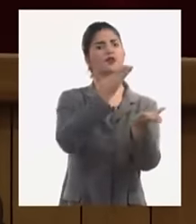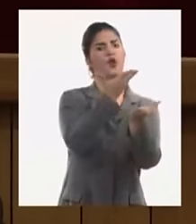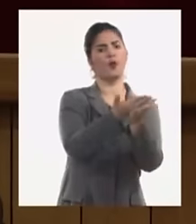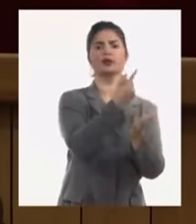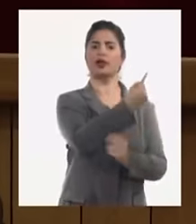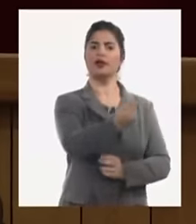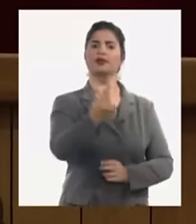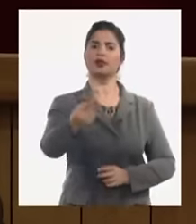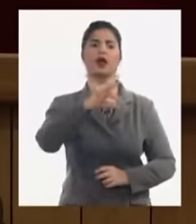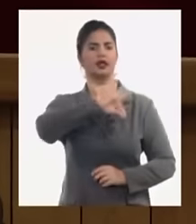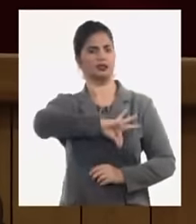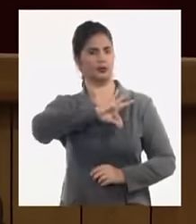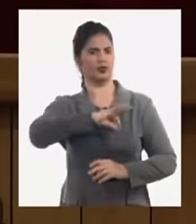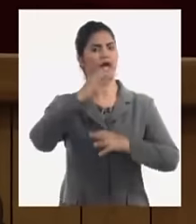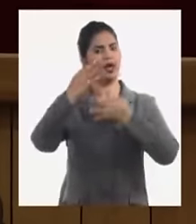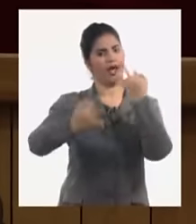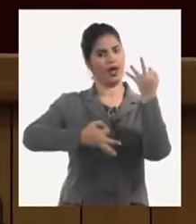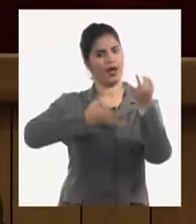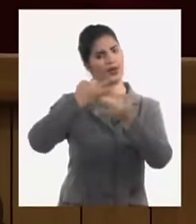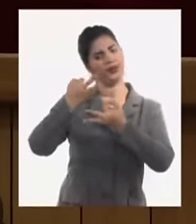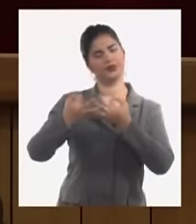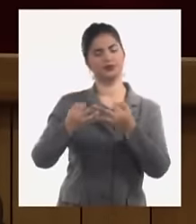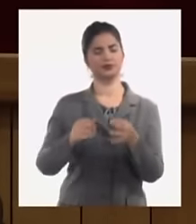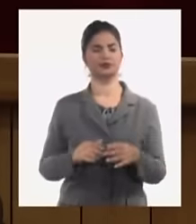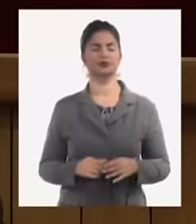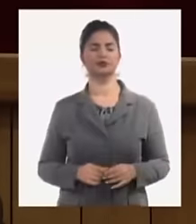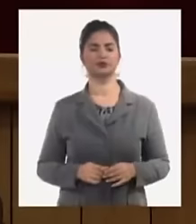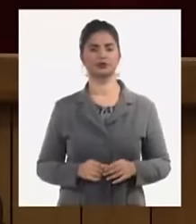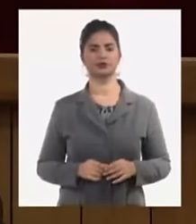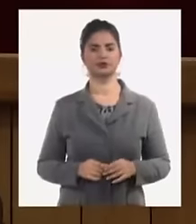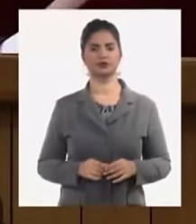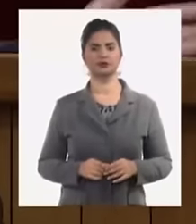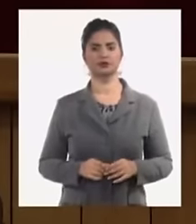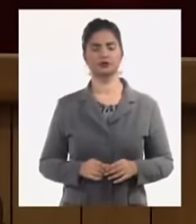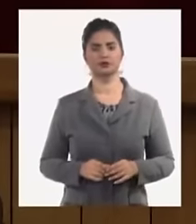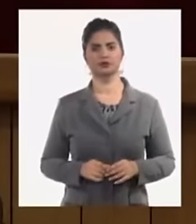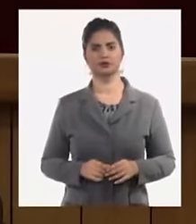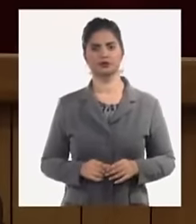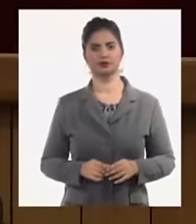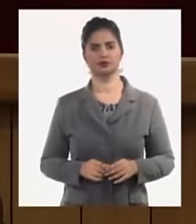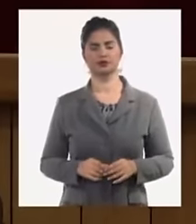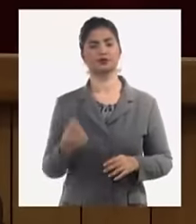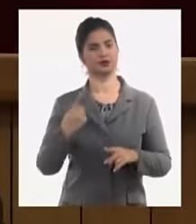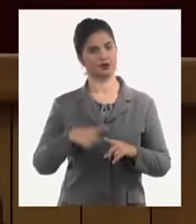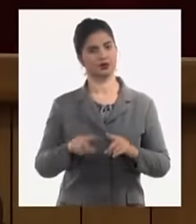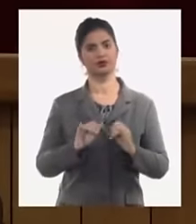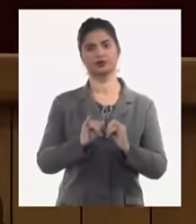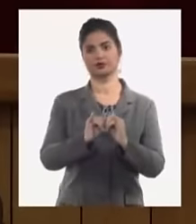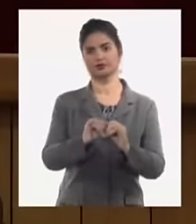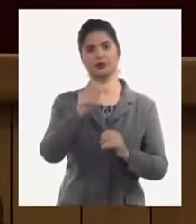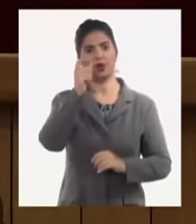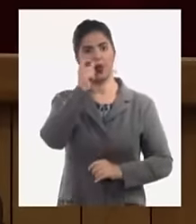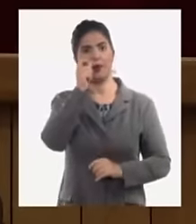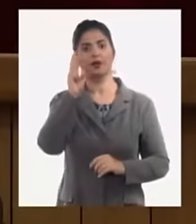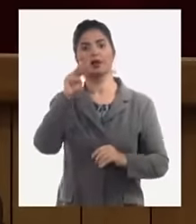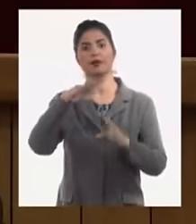correspondientes y que después compartiremos con ustedes y también lo dijo Alejandro